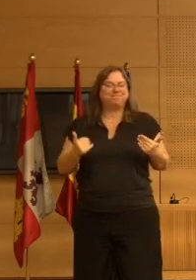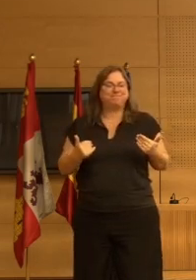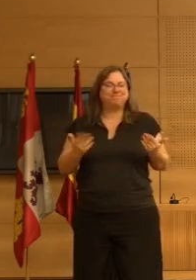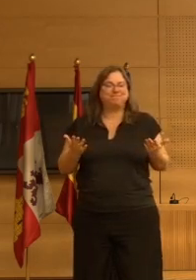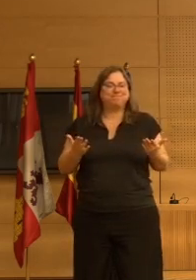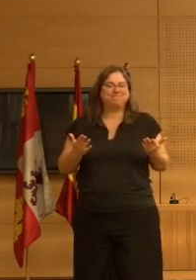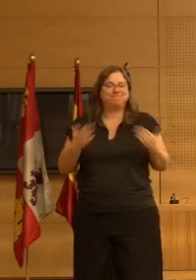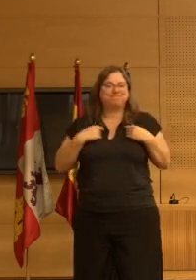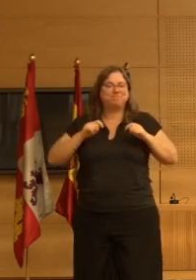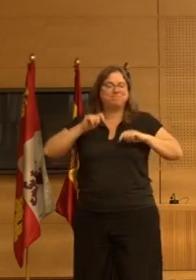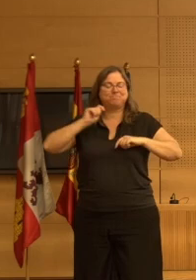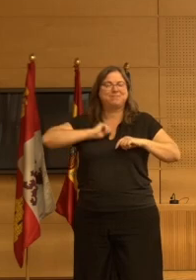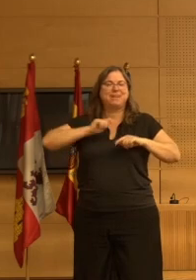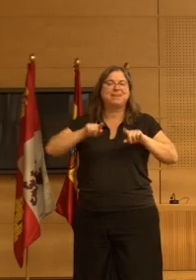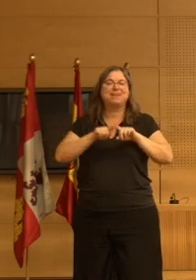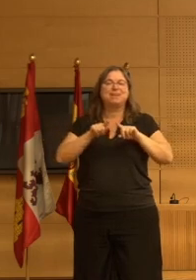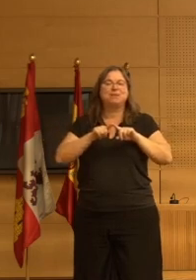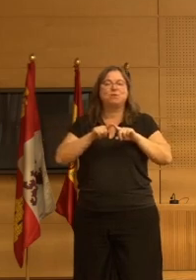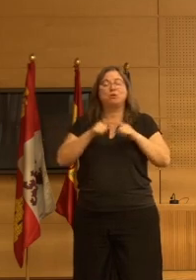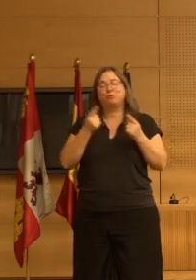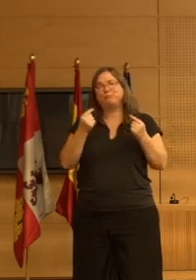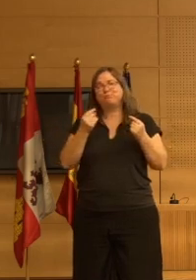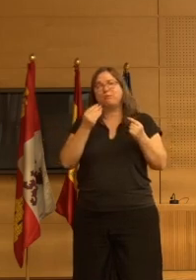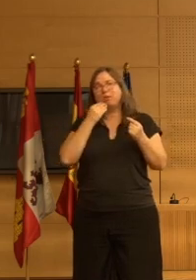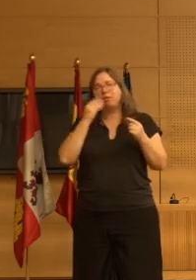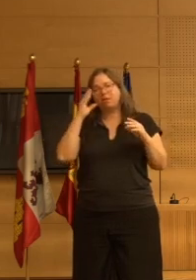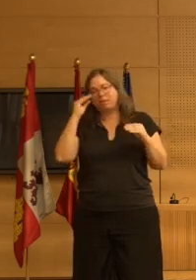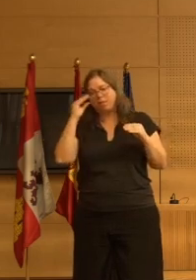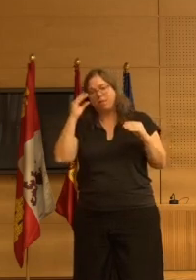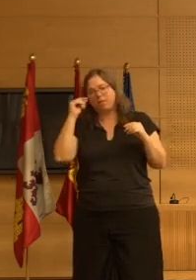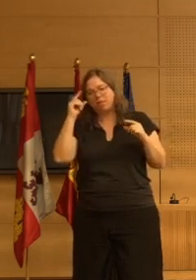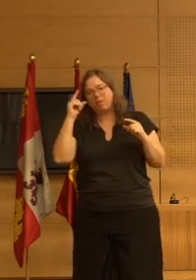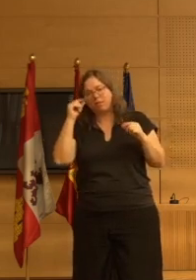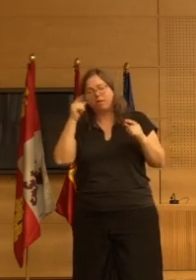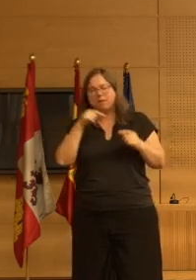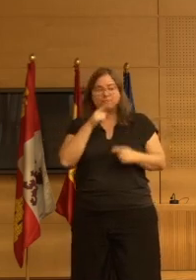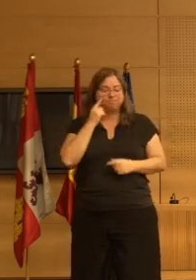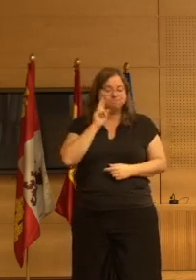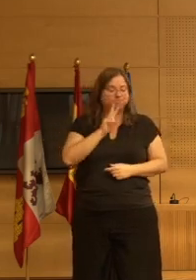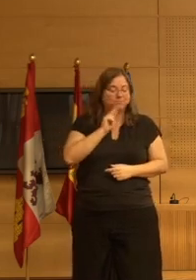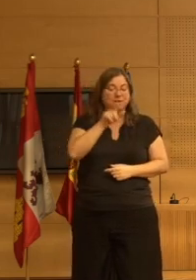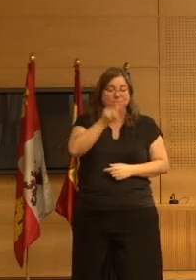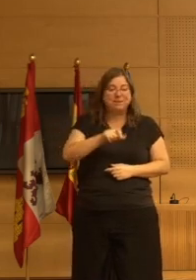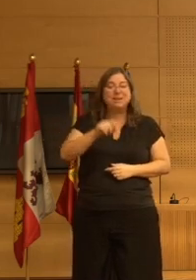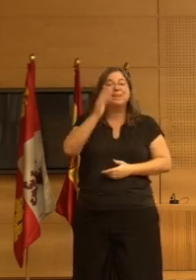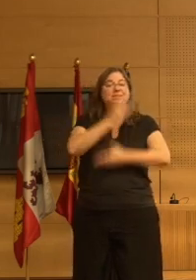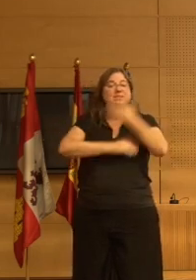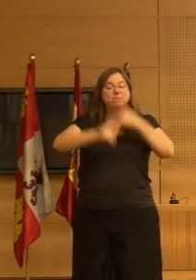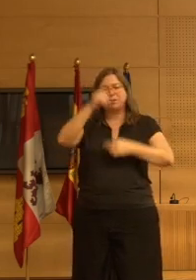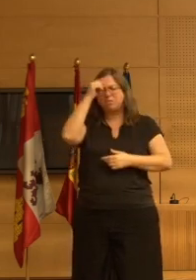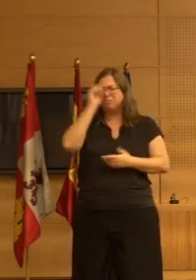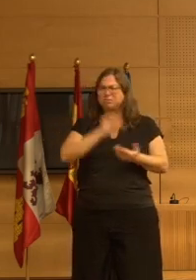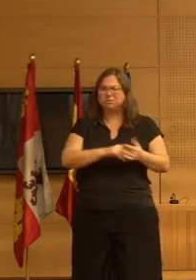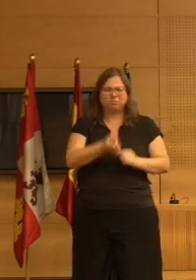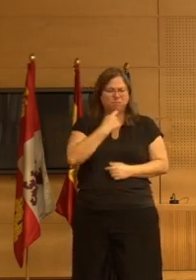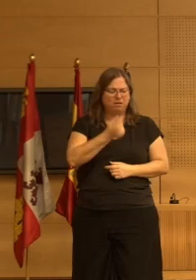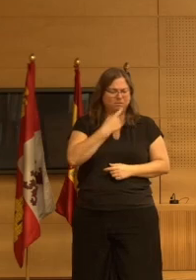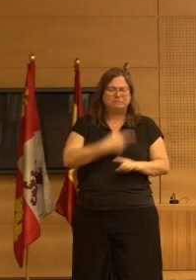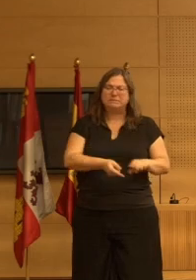dejan atontada o sea y eso lo vemos en muchos chicos con discapacidad intelectual y